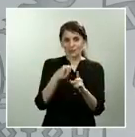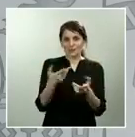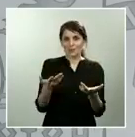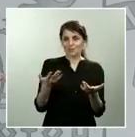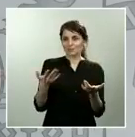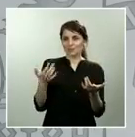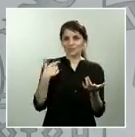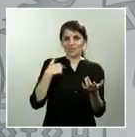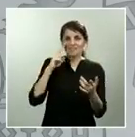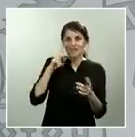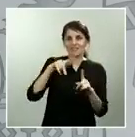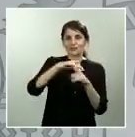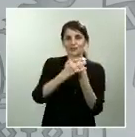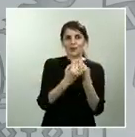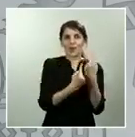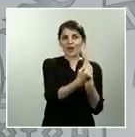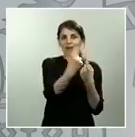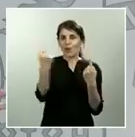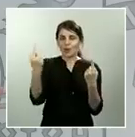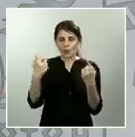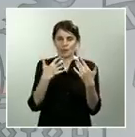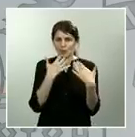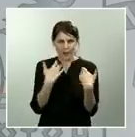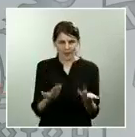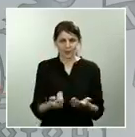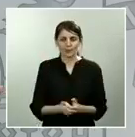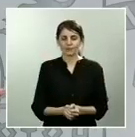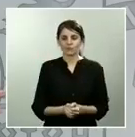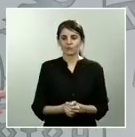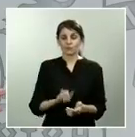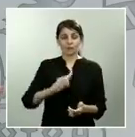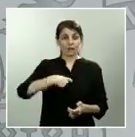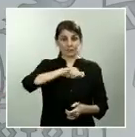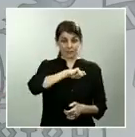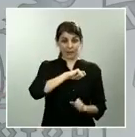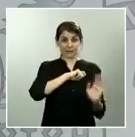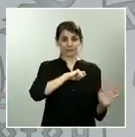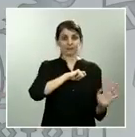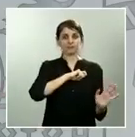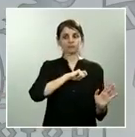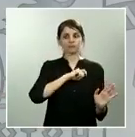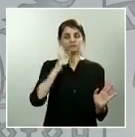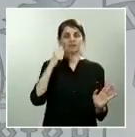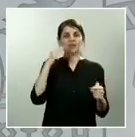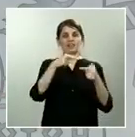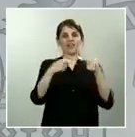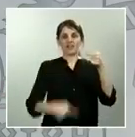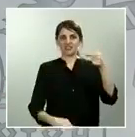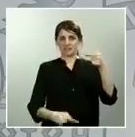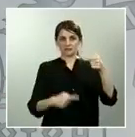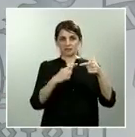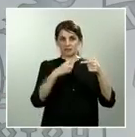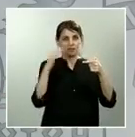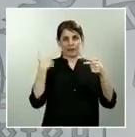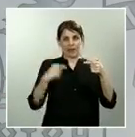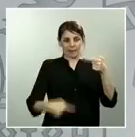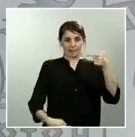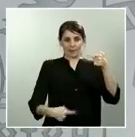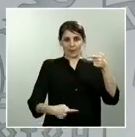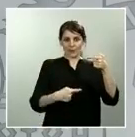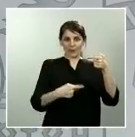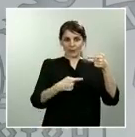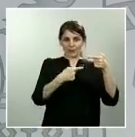le pongo un ejemplo España ha salido del procedimiento de déficit excesivo por tanto se estaba enfrentando a unas cifras de